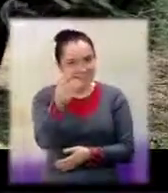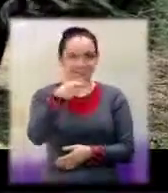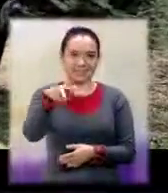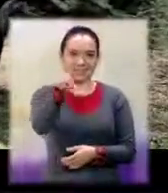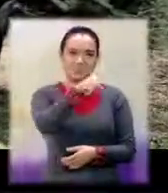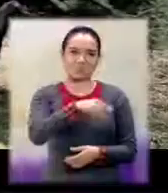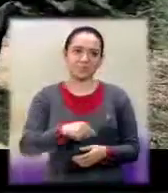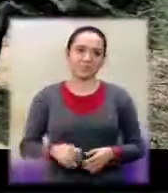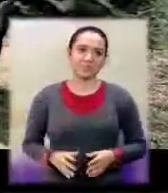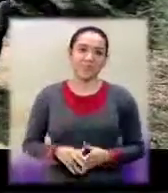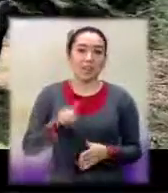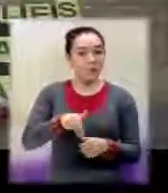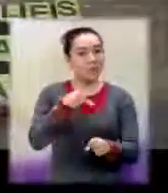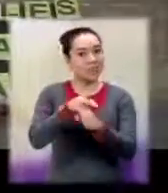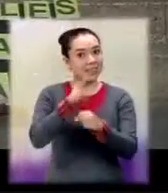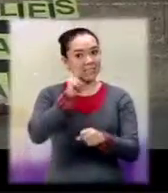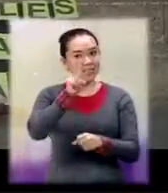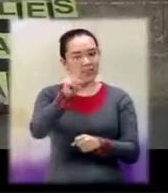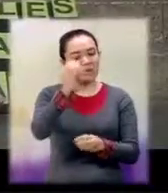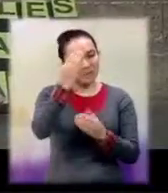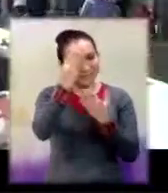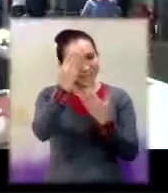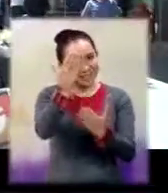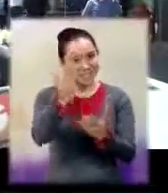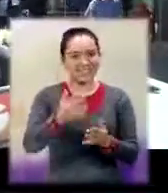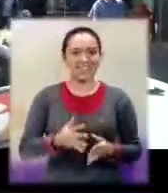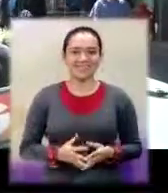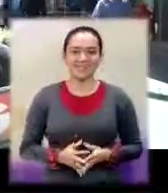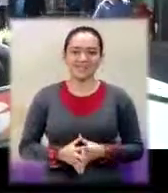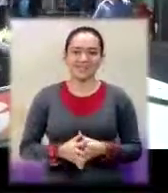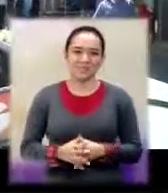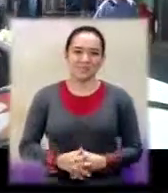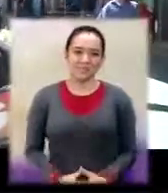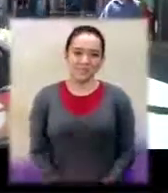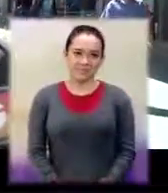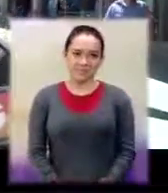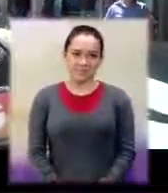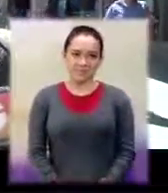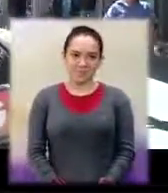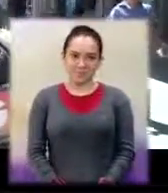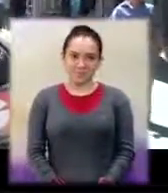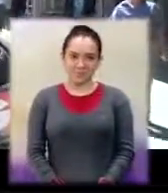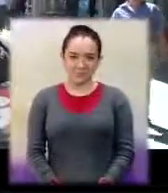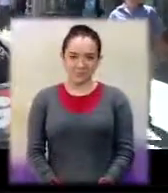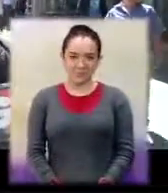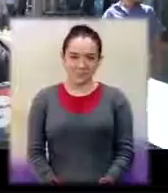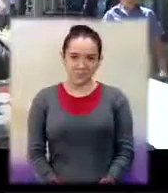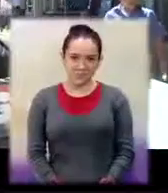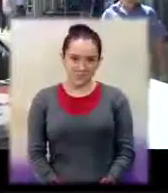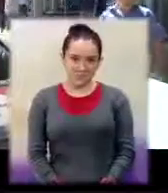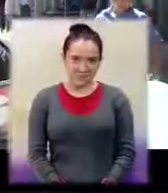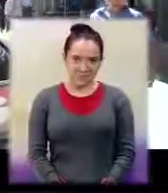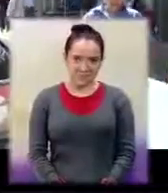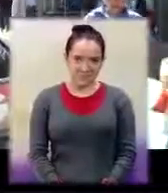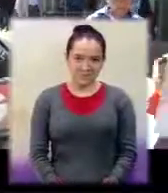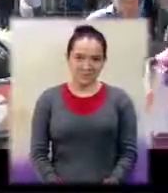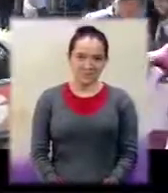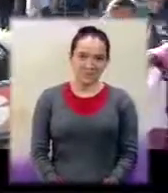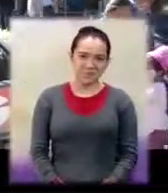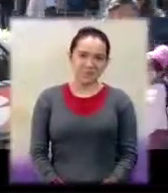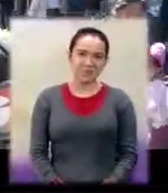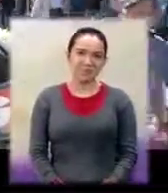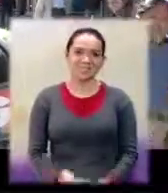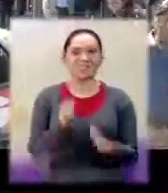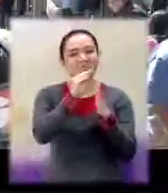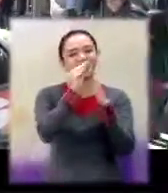colaboración. Para Noticiero Guatevisión, Oto Ángel. Y Ben Keichin. Tan lindo, un angelito así es como... Me